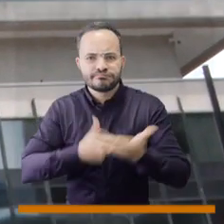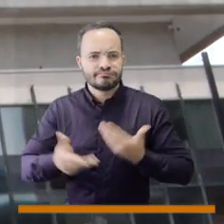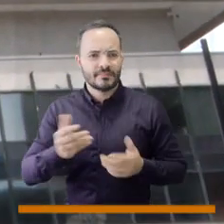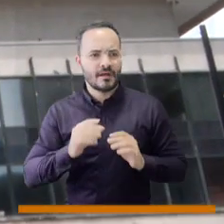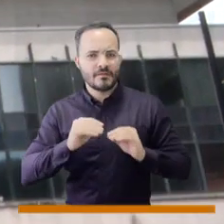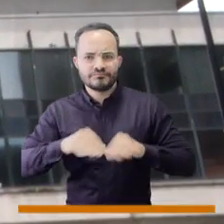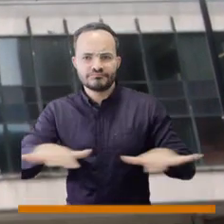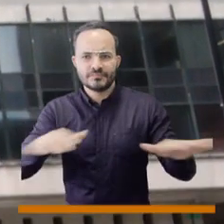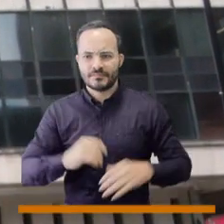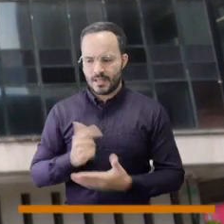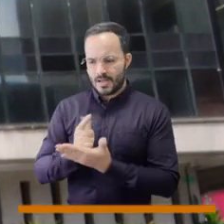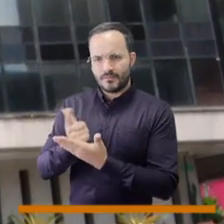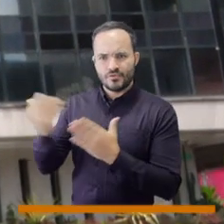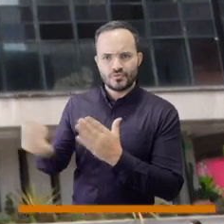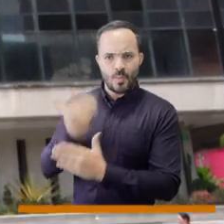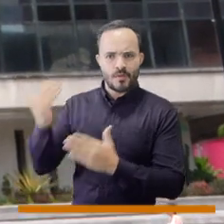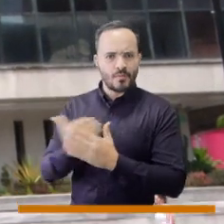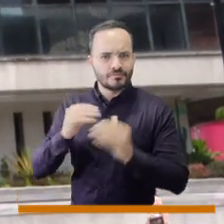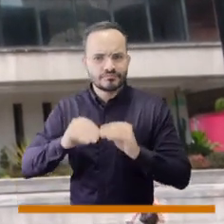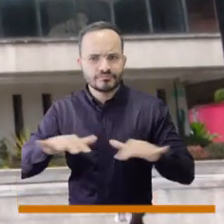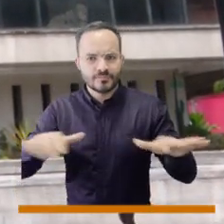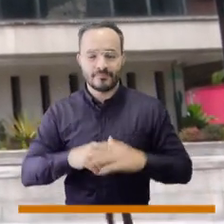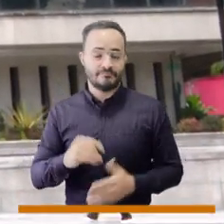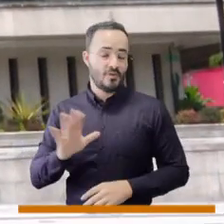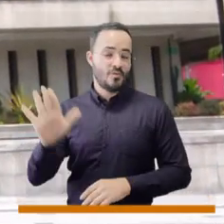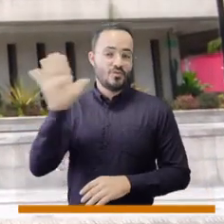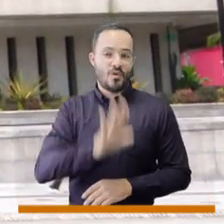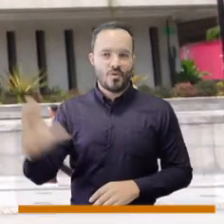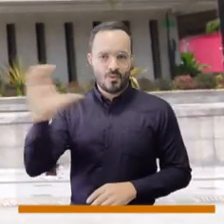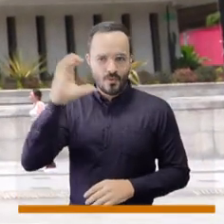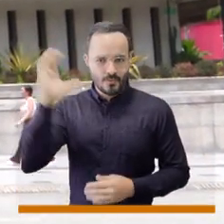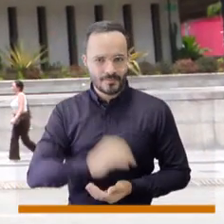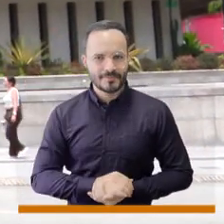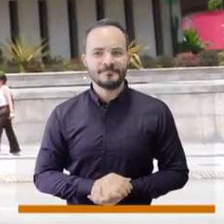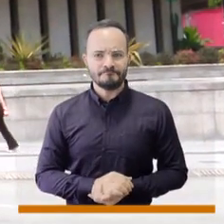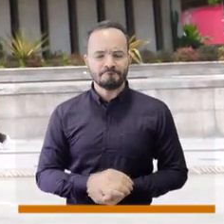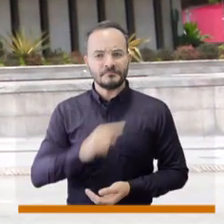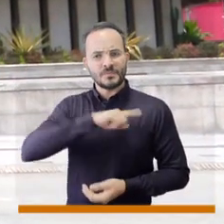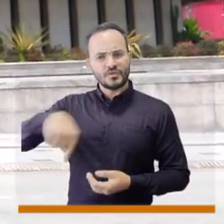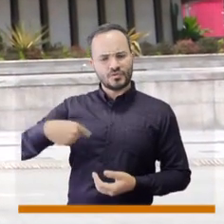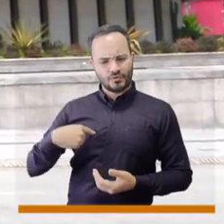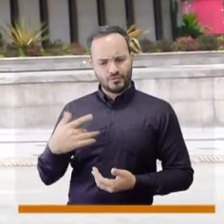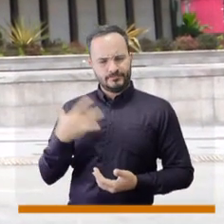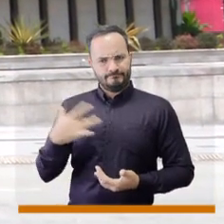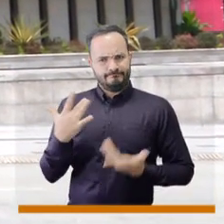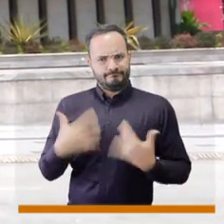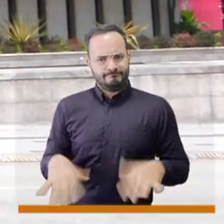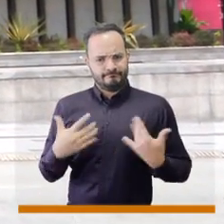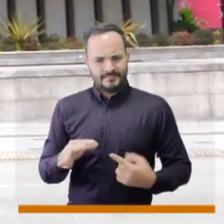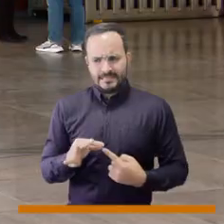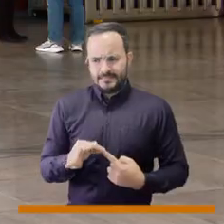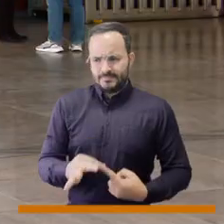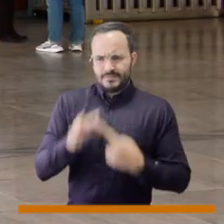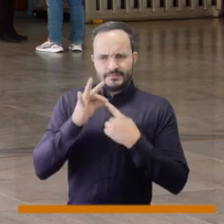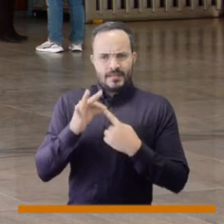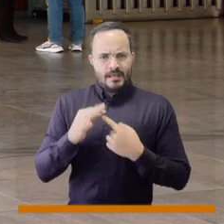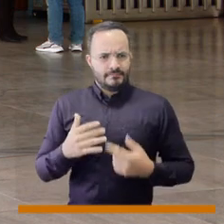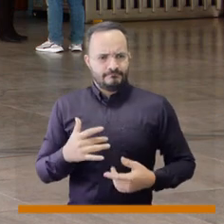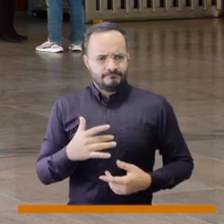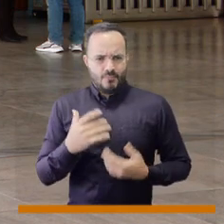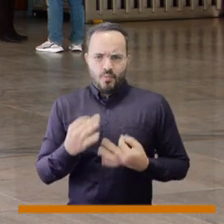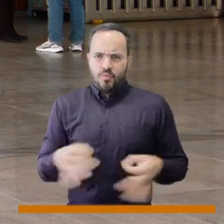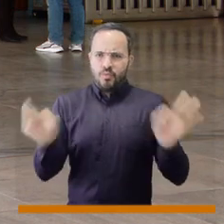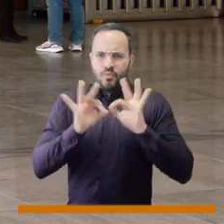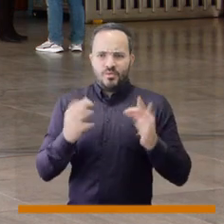con lanzamientos de libros en todo el país. Y para nosotros es de especial relevancia